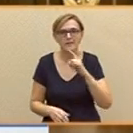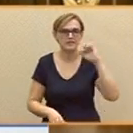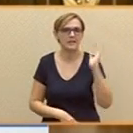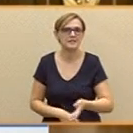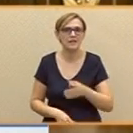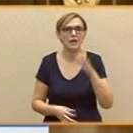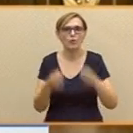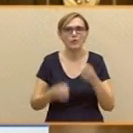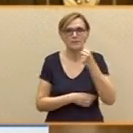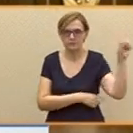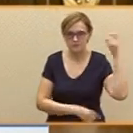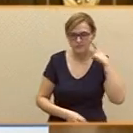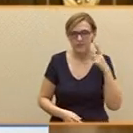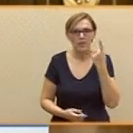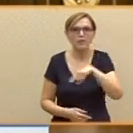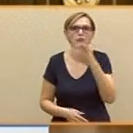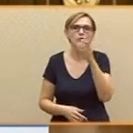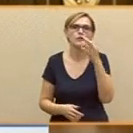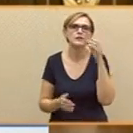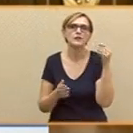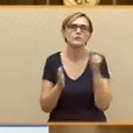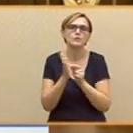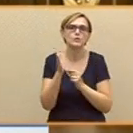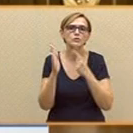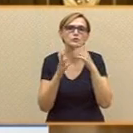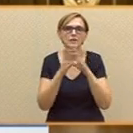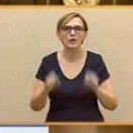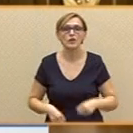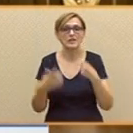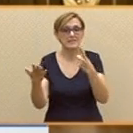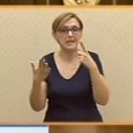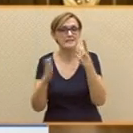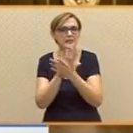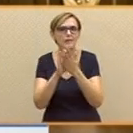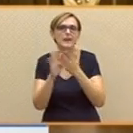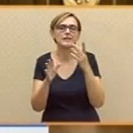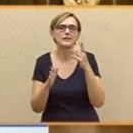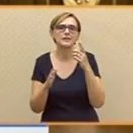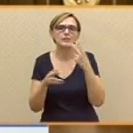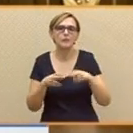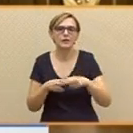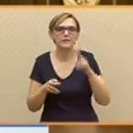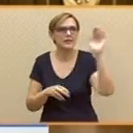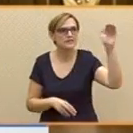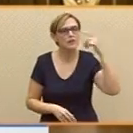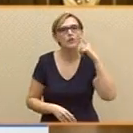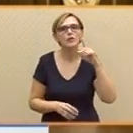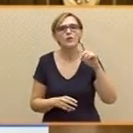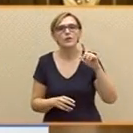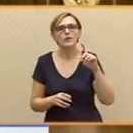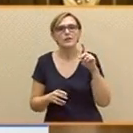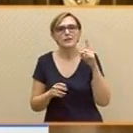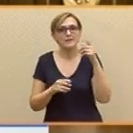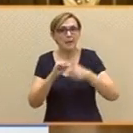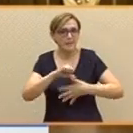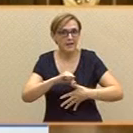De los 150 puntos acordados, solo seis hablan de política exterior. No se menciona esta vez América Latina, que curiosamente fue un